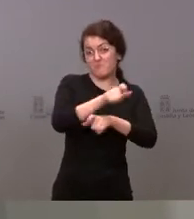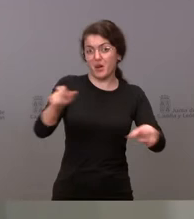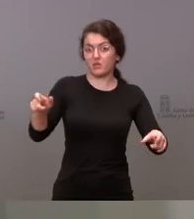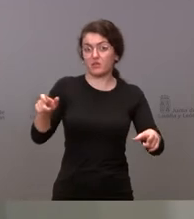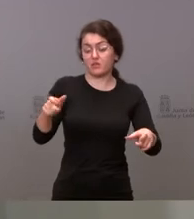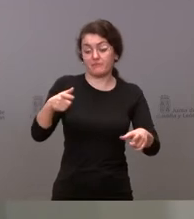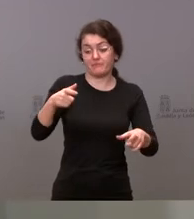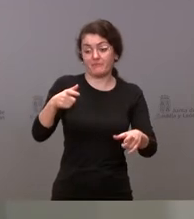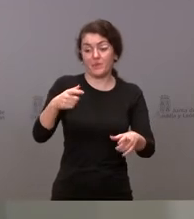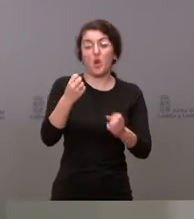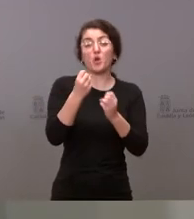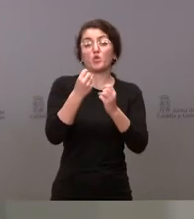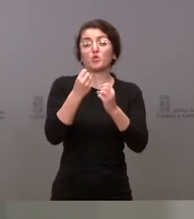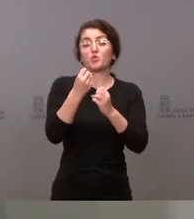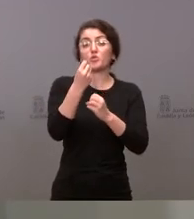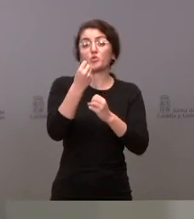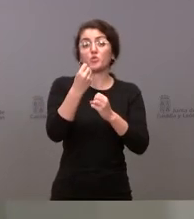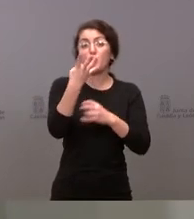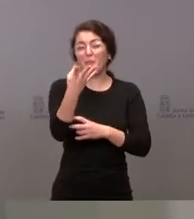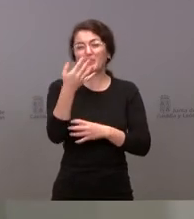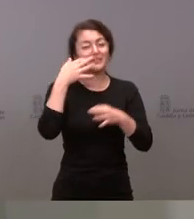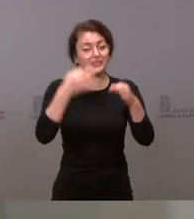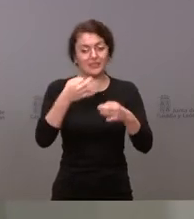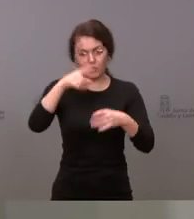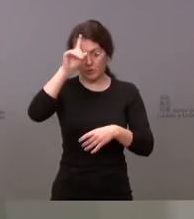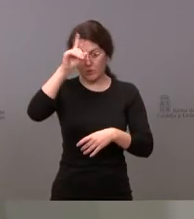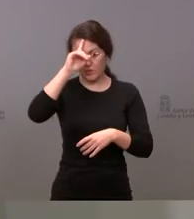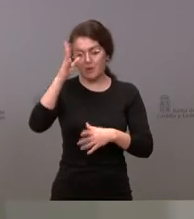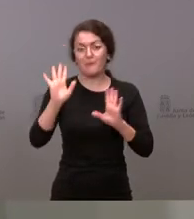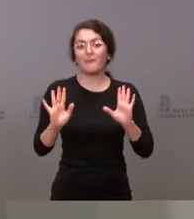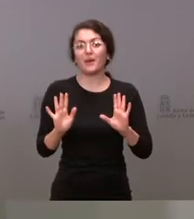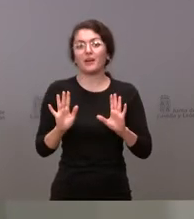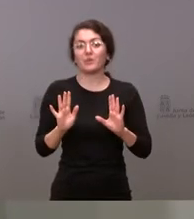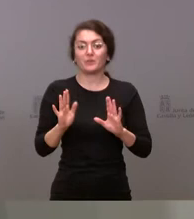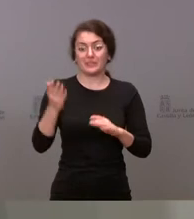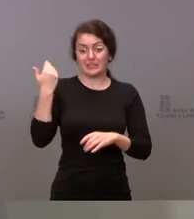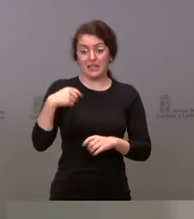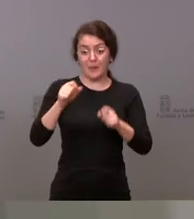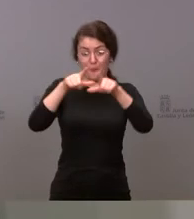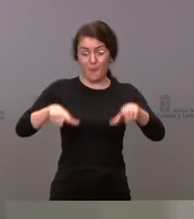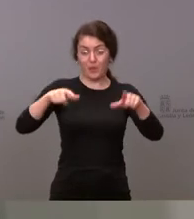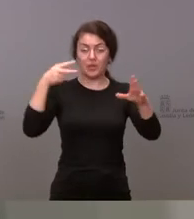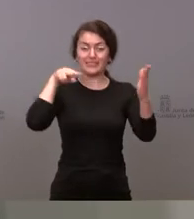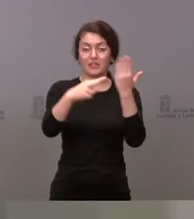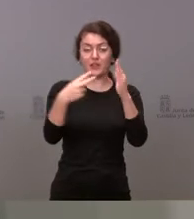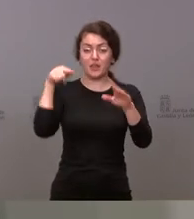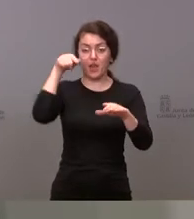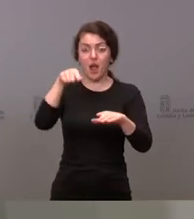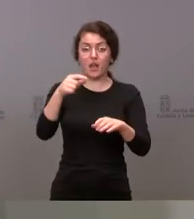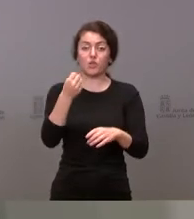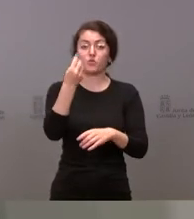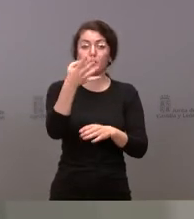exactas, pero están publicadas en el portal de transparencia los porcentajes de cobertura por edades. Estamos hablando